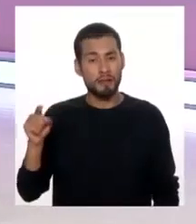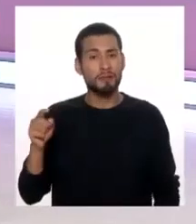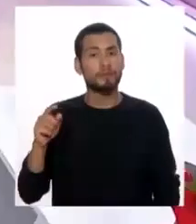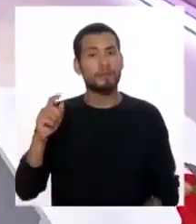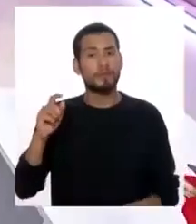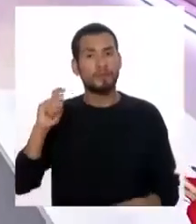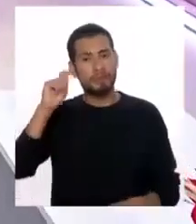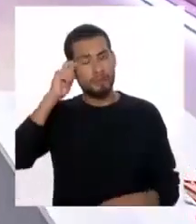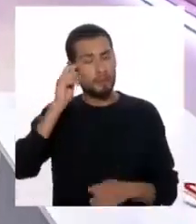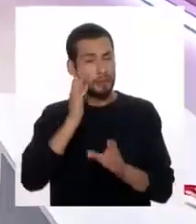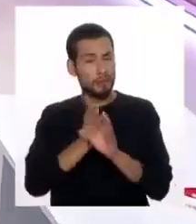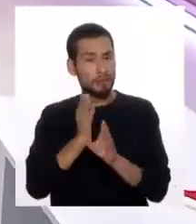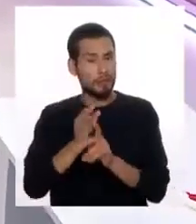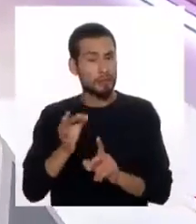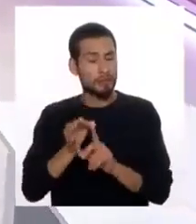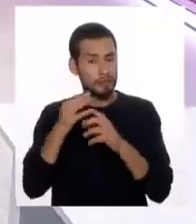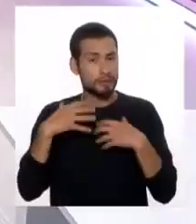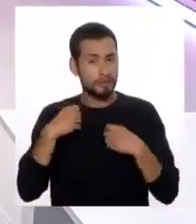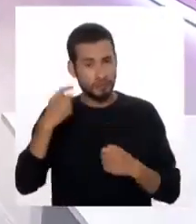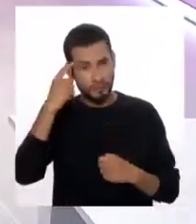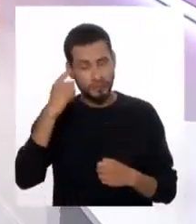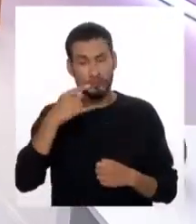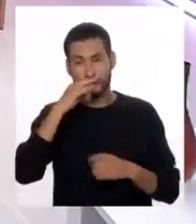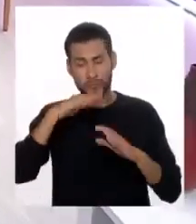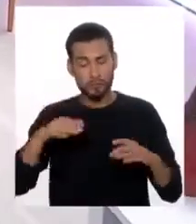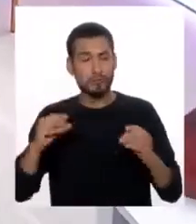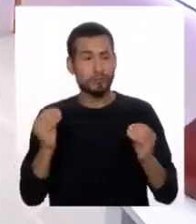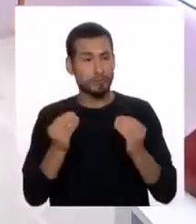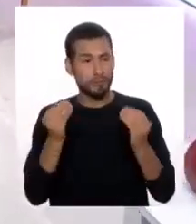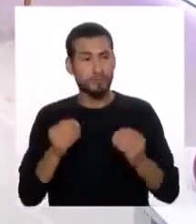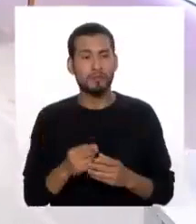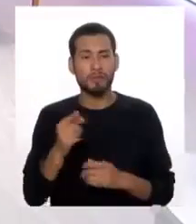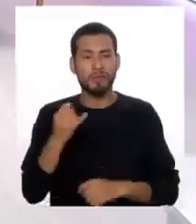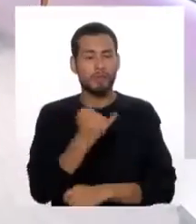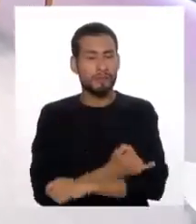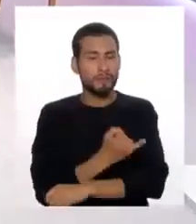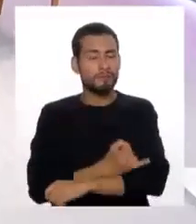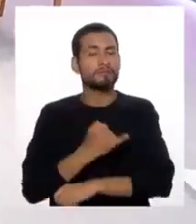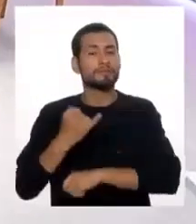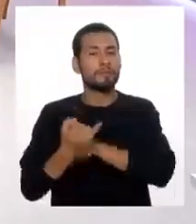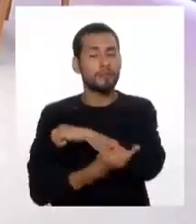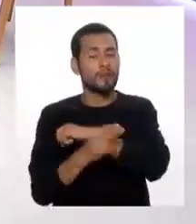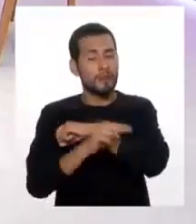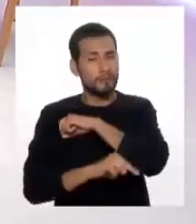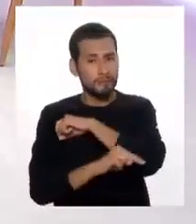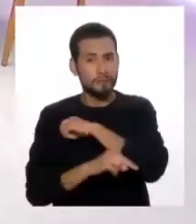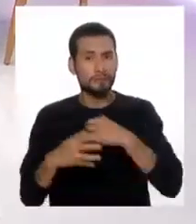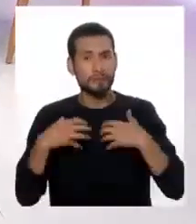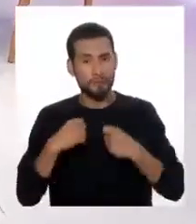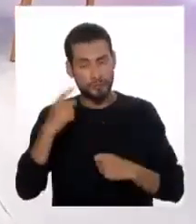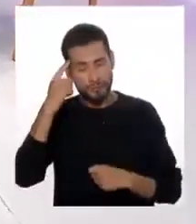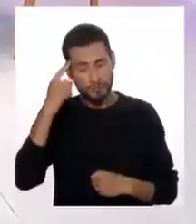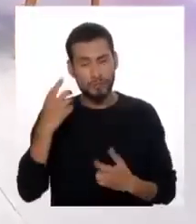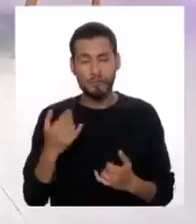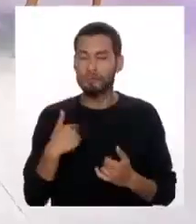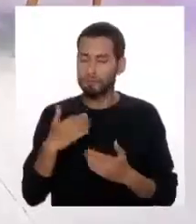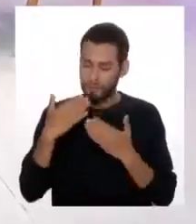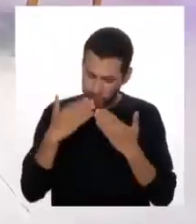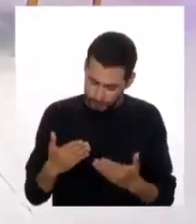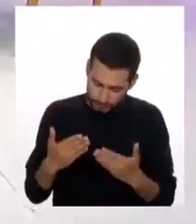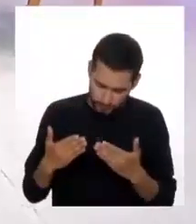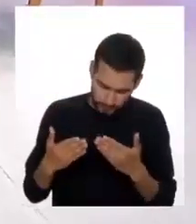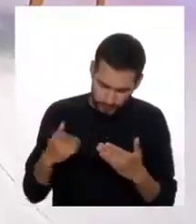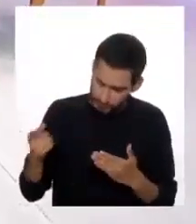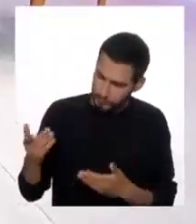psiquiatra especialista en salud mental en niños y adolescentes del Instituto Nacional de Salud Mental, de Noguchi, a quien le agradecemos